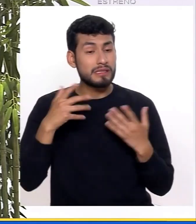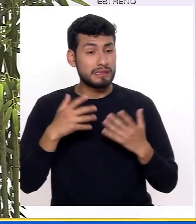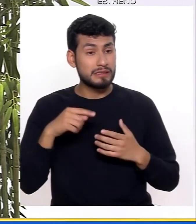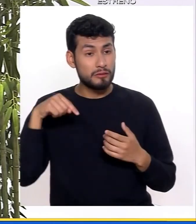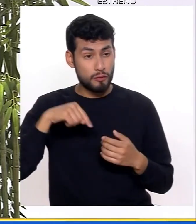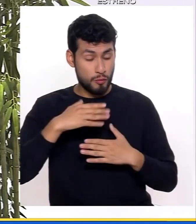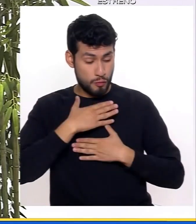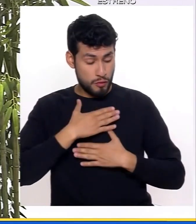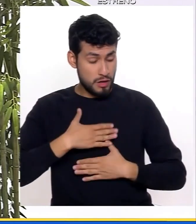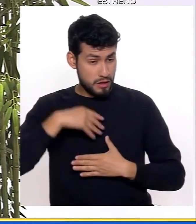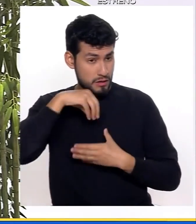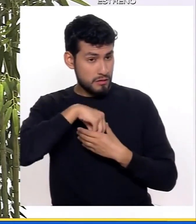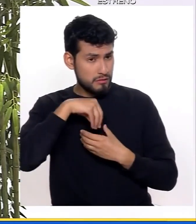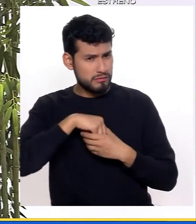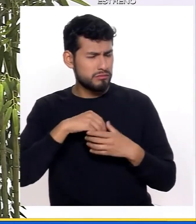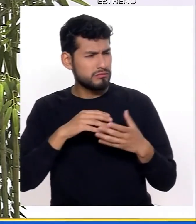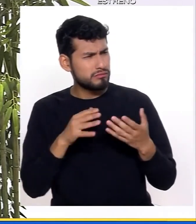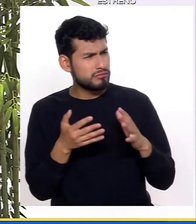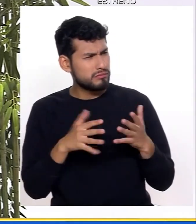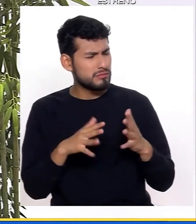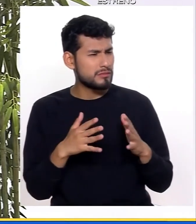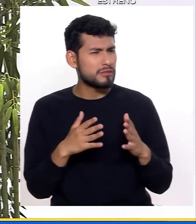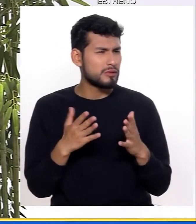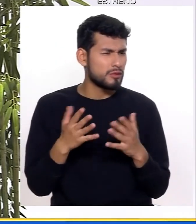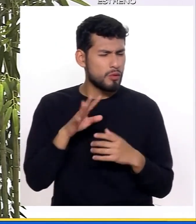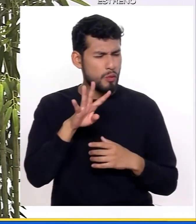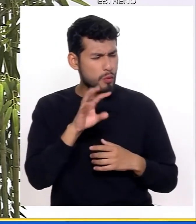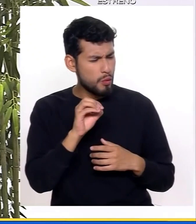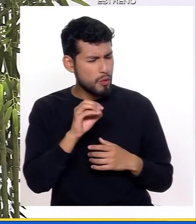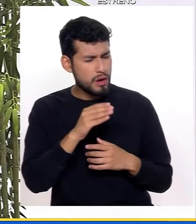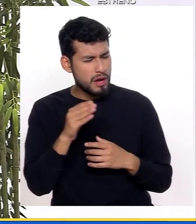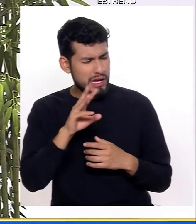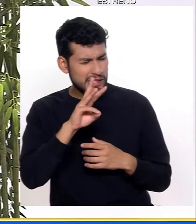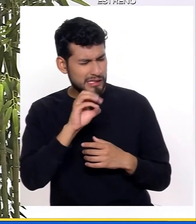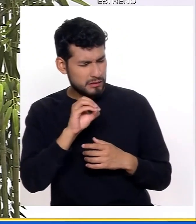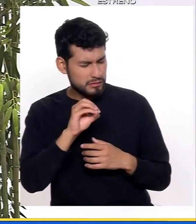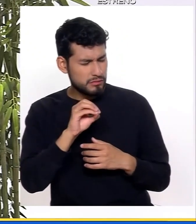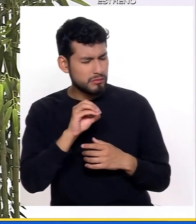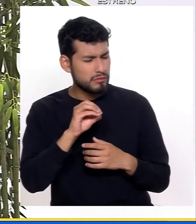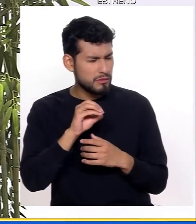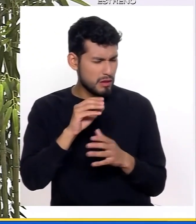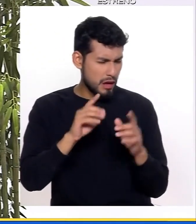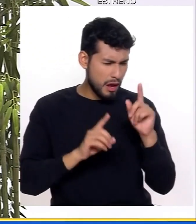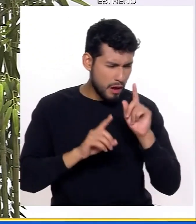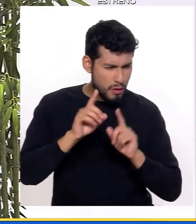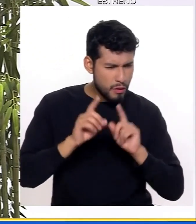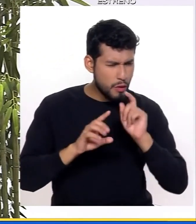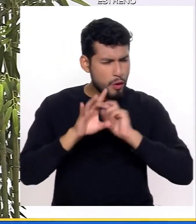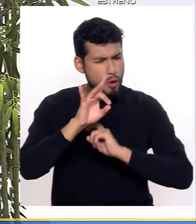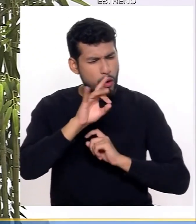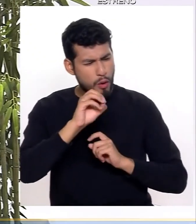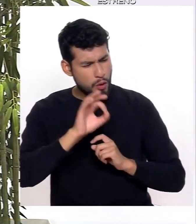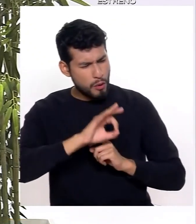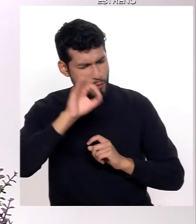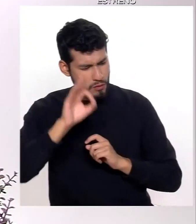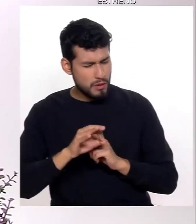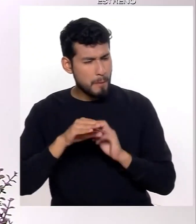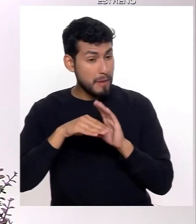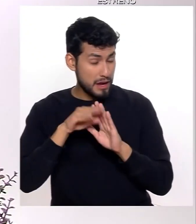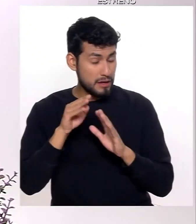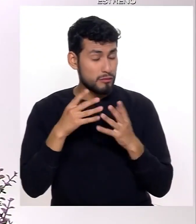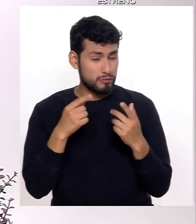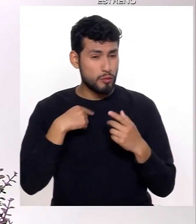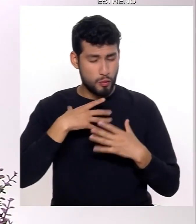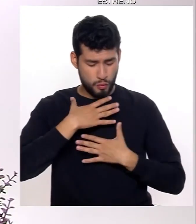más o menos puede oscilar entre 40 y 60, inclusive en algunos casos hasta 80% de los casos.